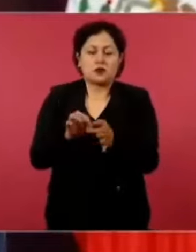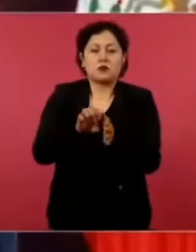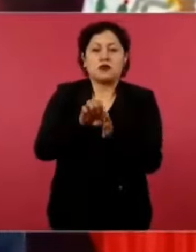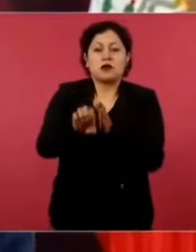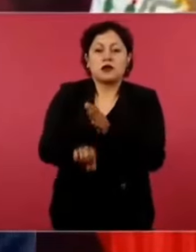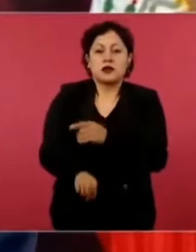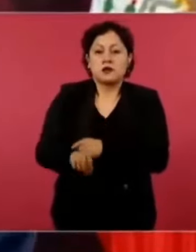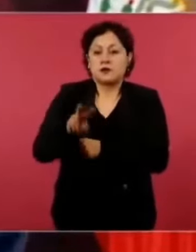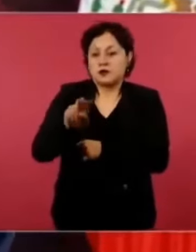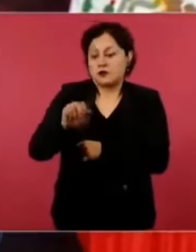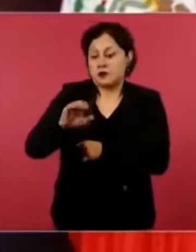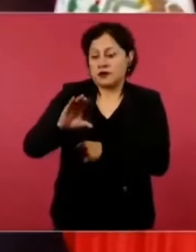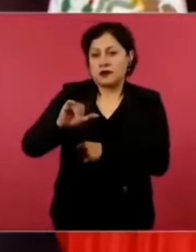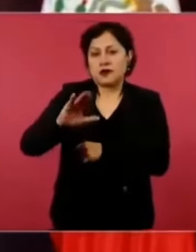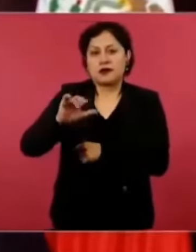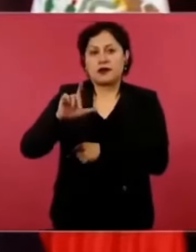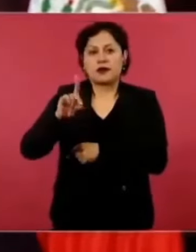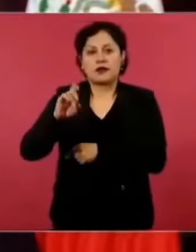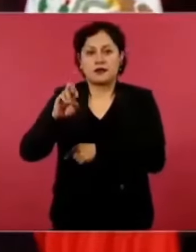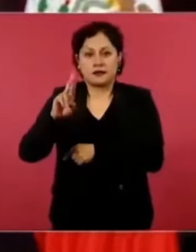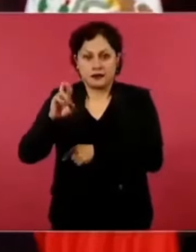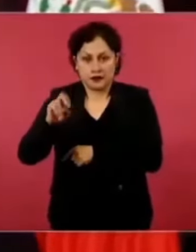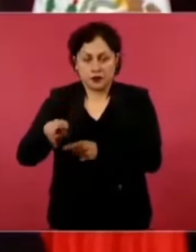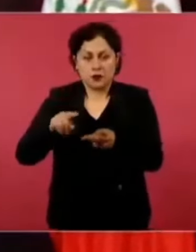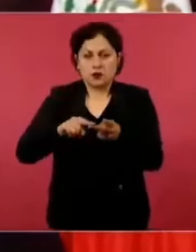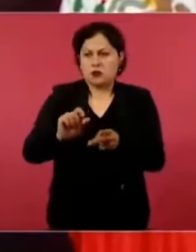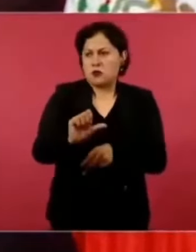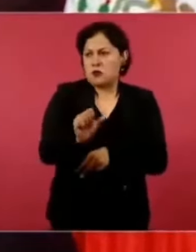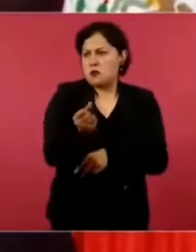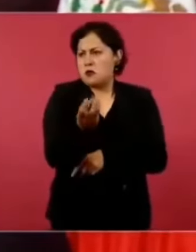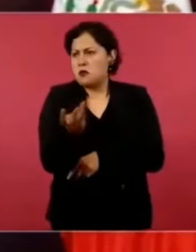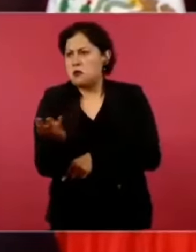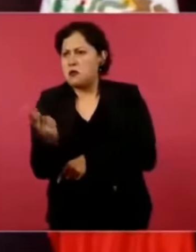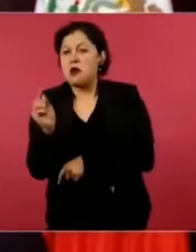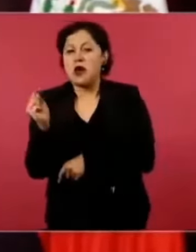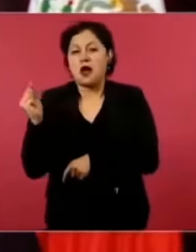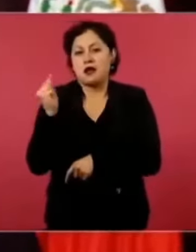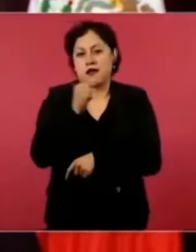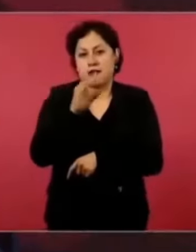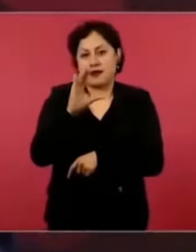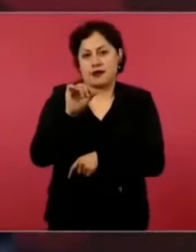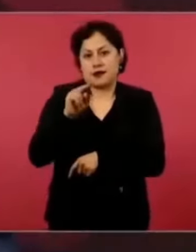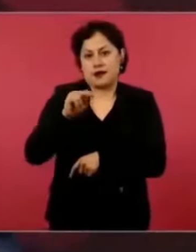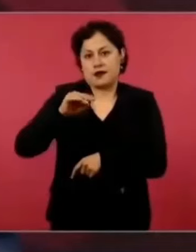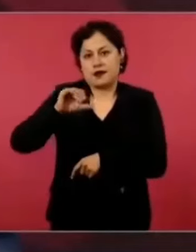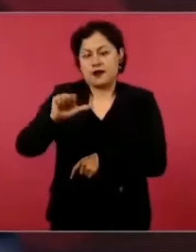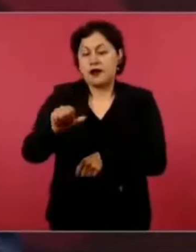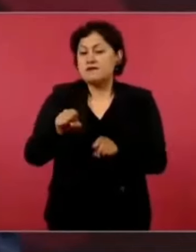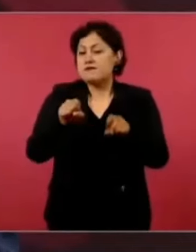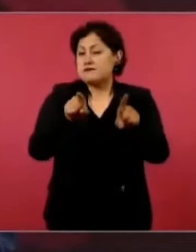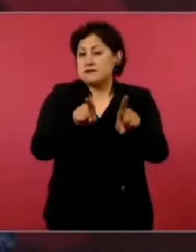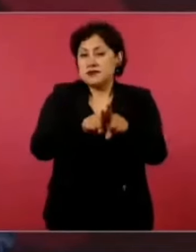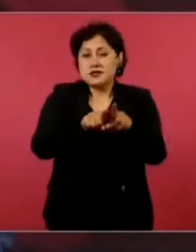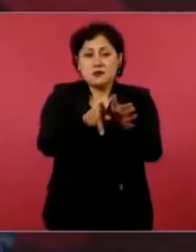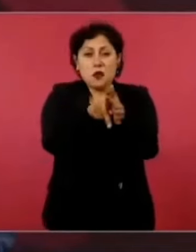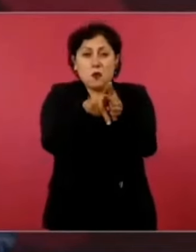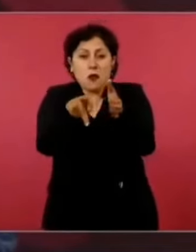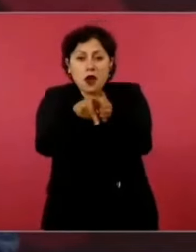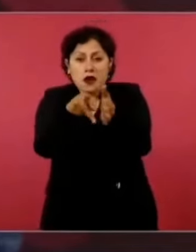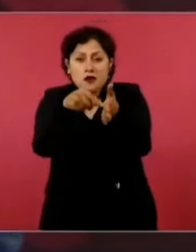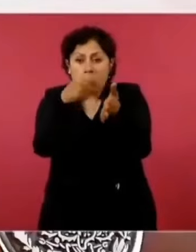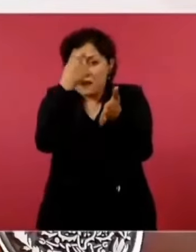otros allá en Cananea y los periódicos. Nosotros